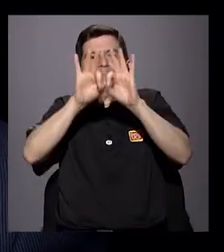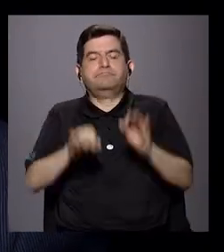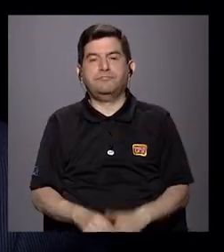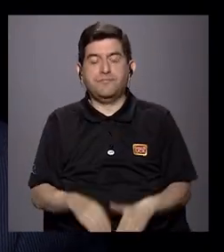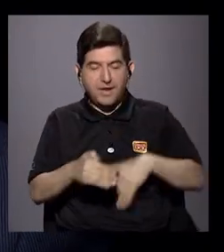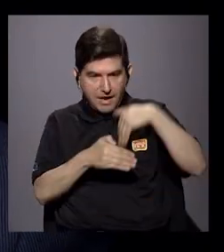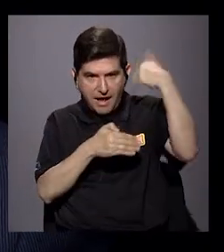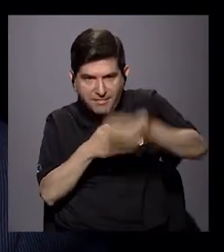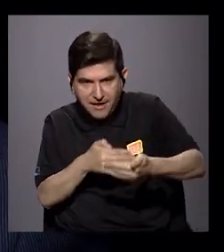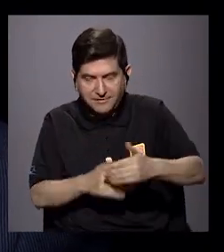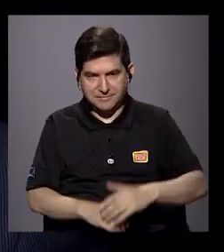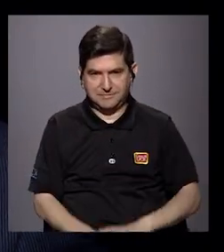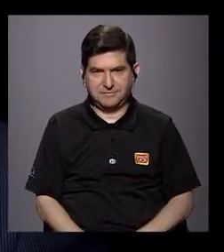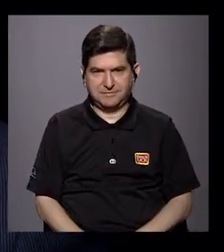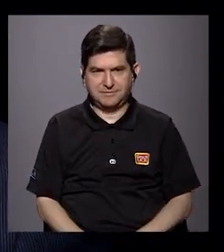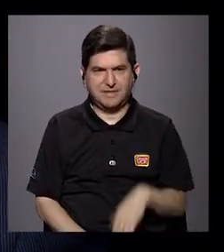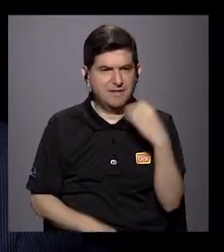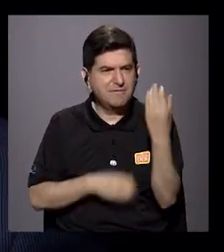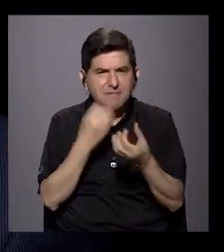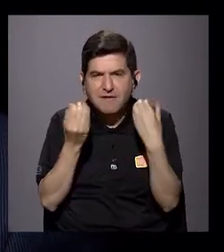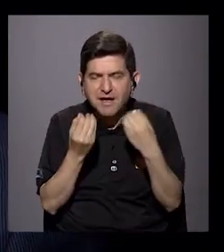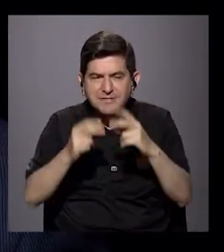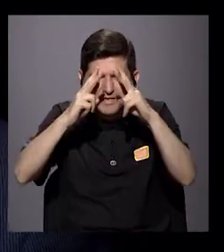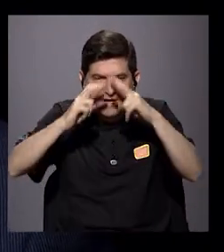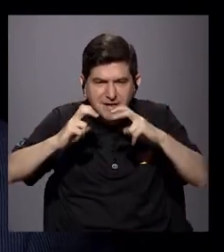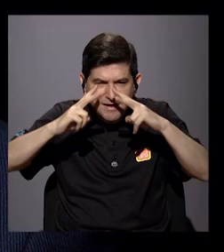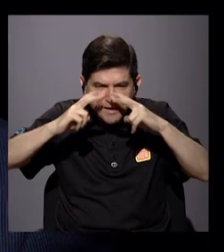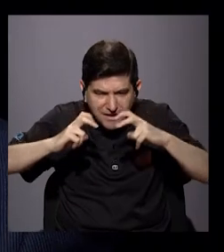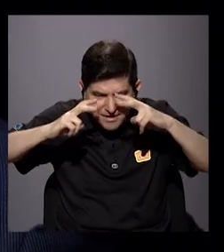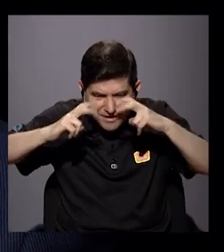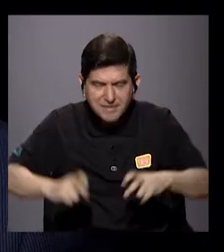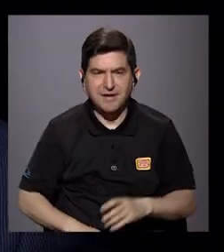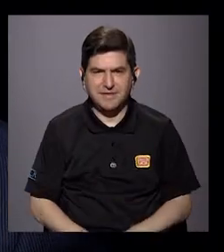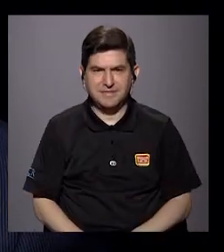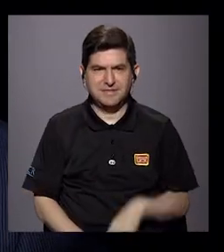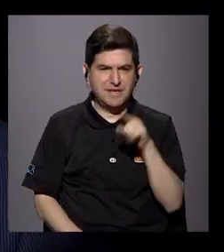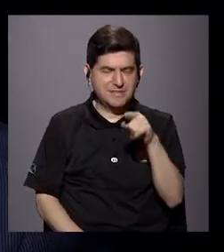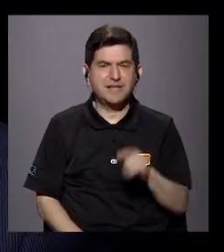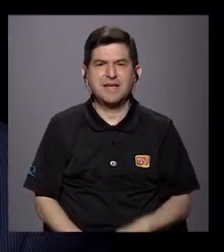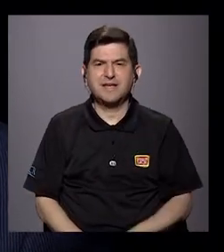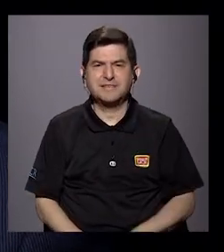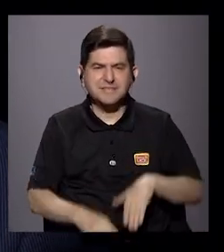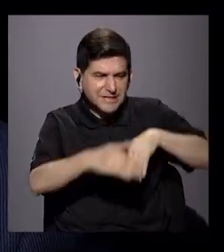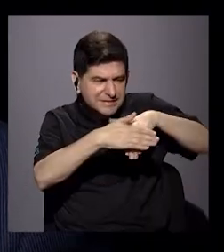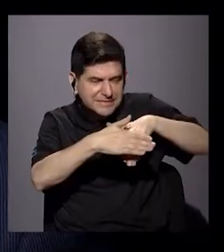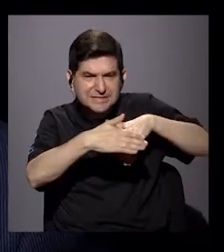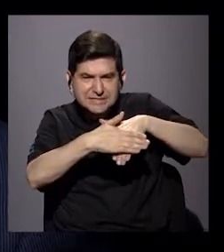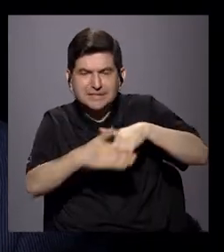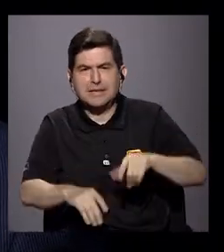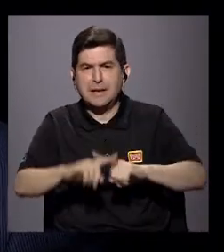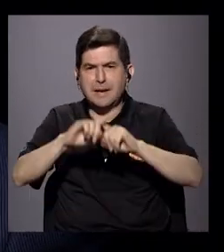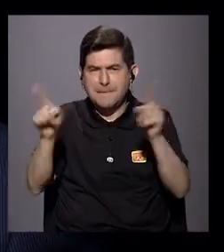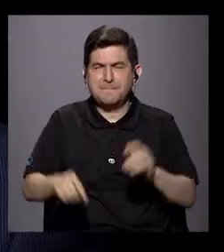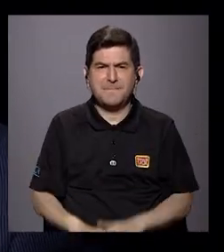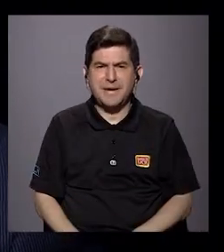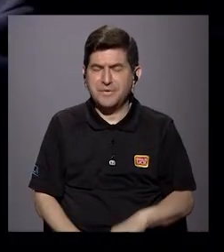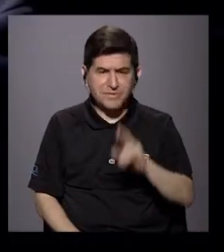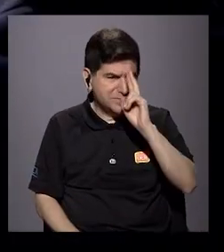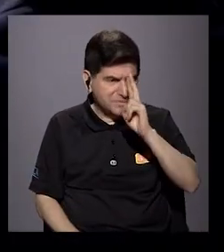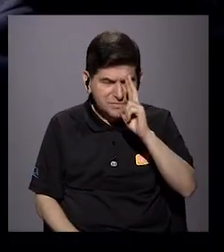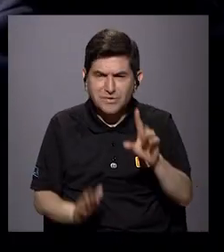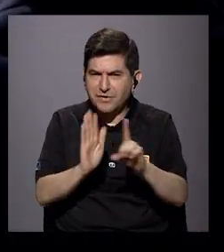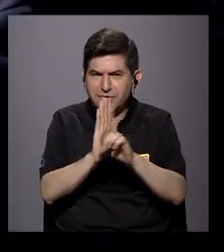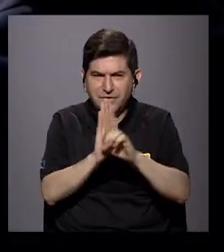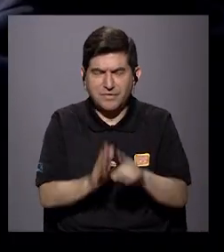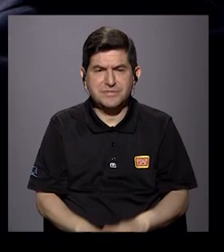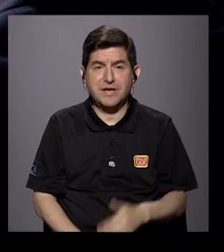Y a partir de ahí, entonces, lo que se hace es un análisis de en dónde están esos nudos de... Pero Luis, no reconocer los derechos,